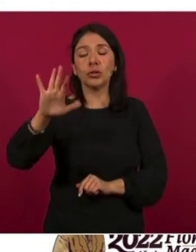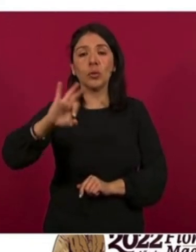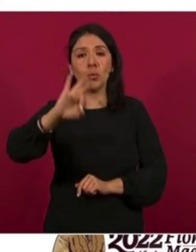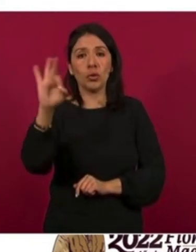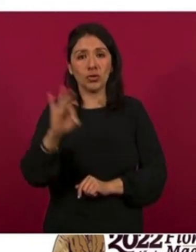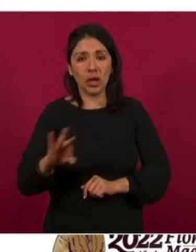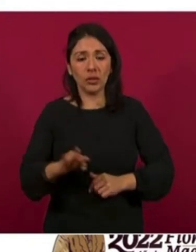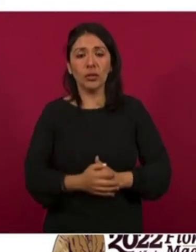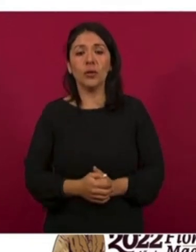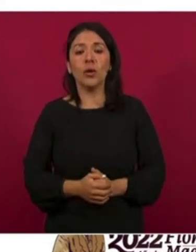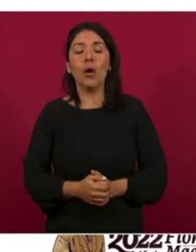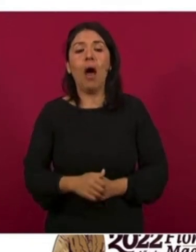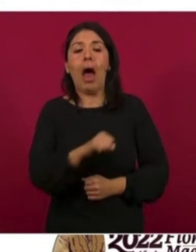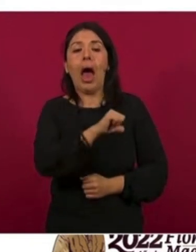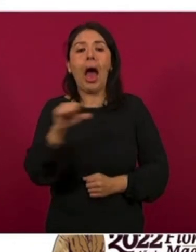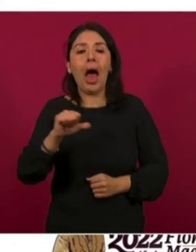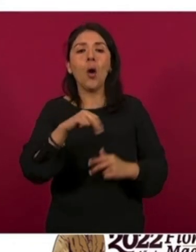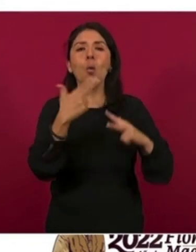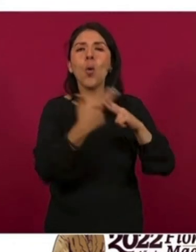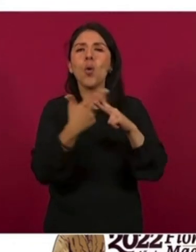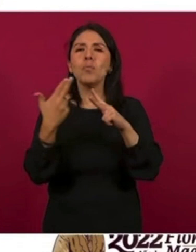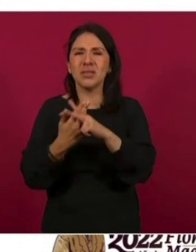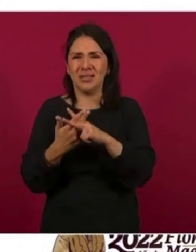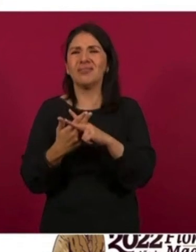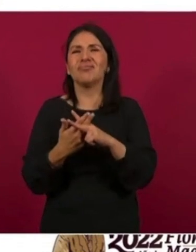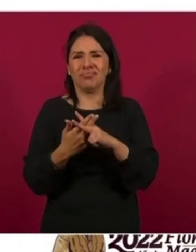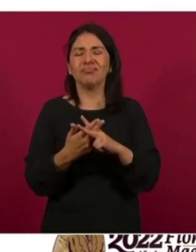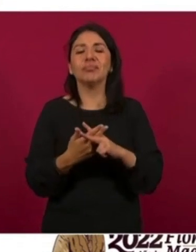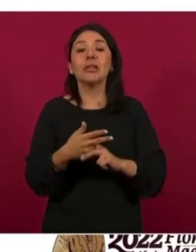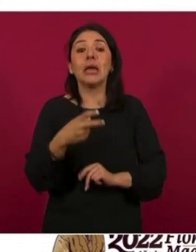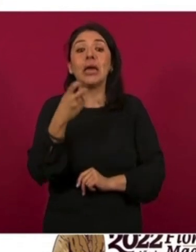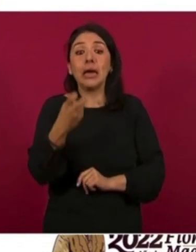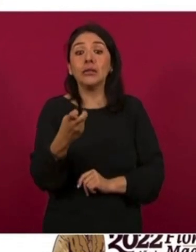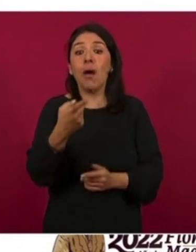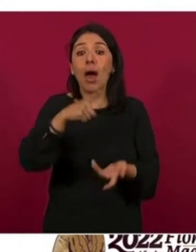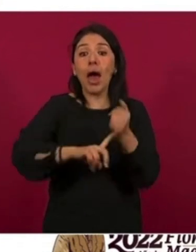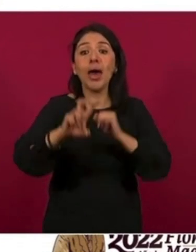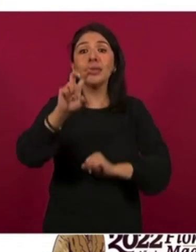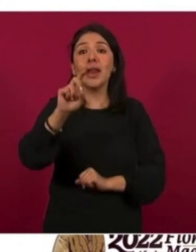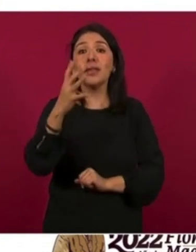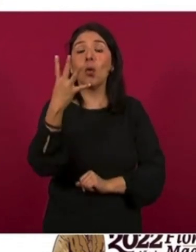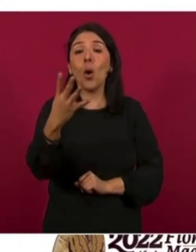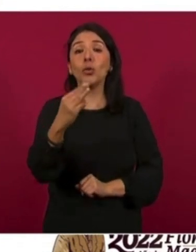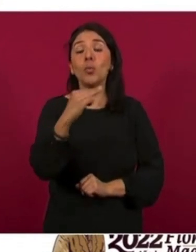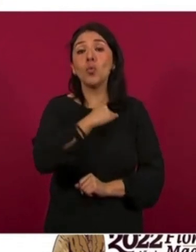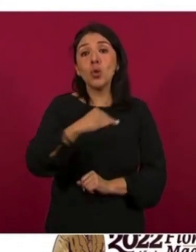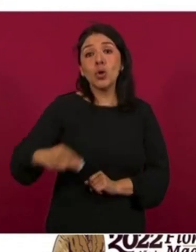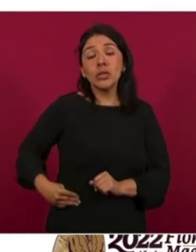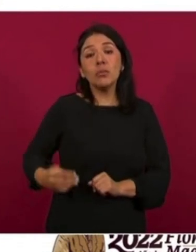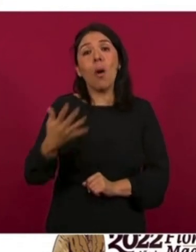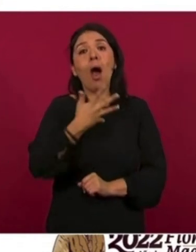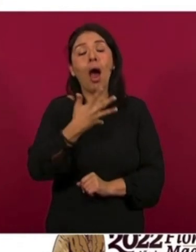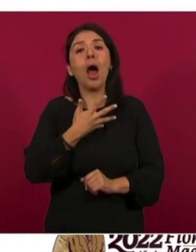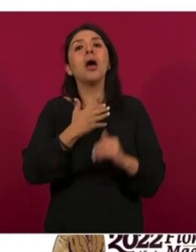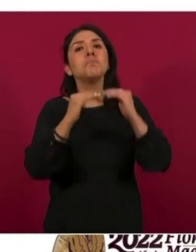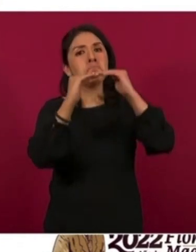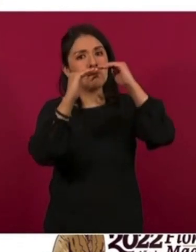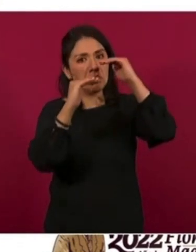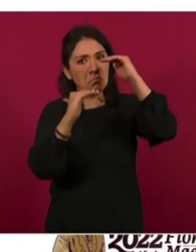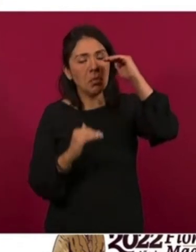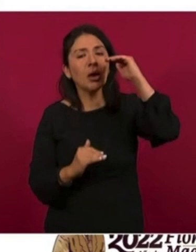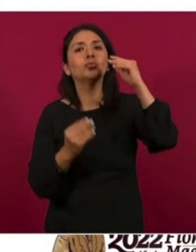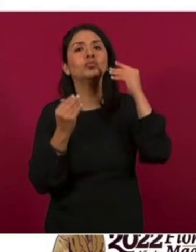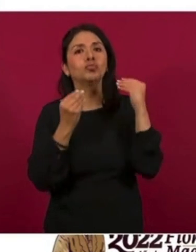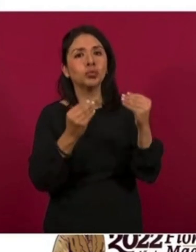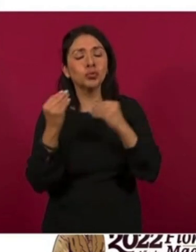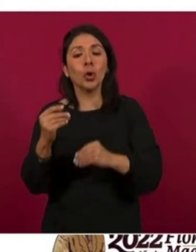para los homicidios dolosos, en donde 34 municipios registraron una disminución